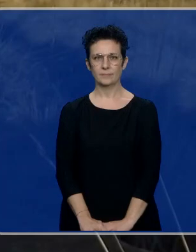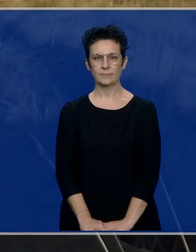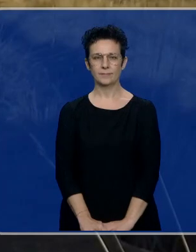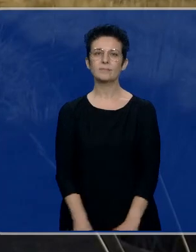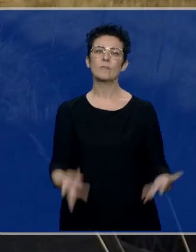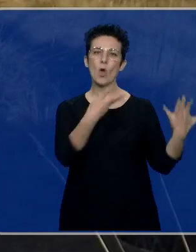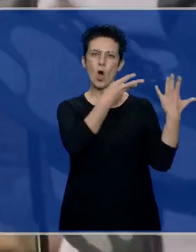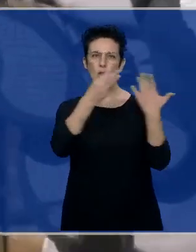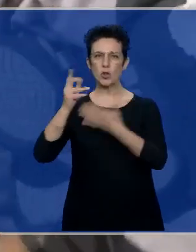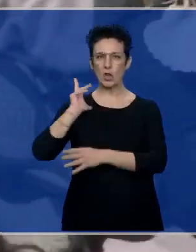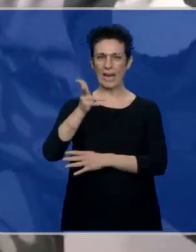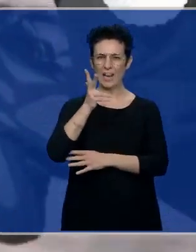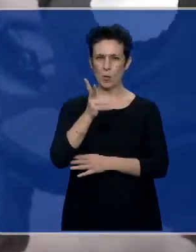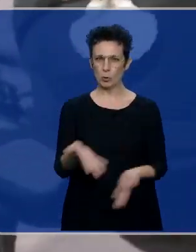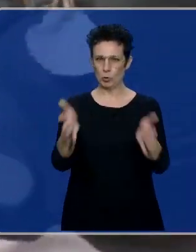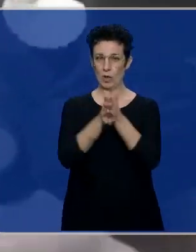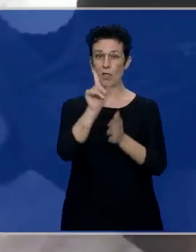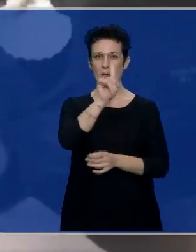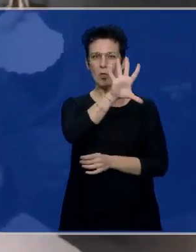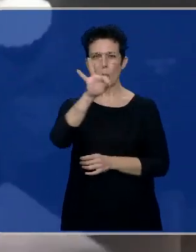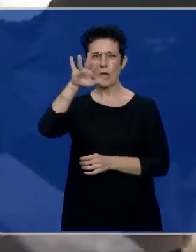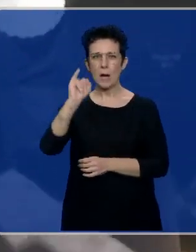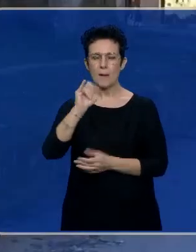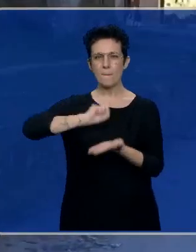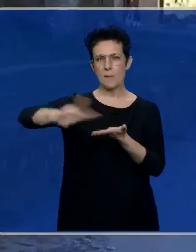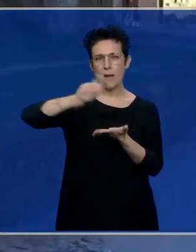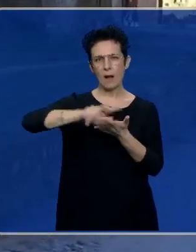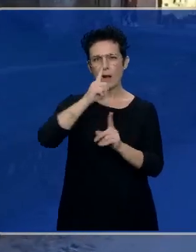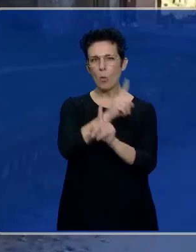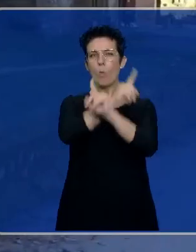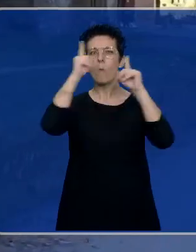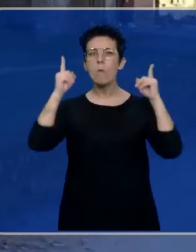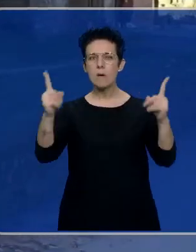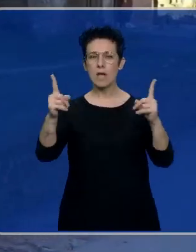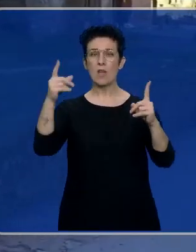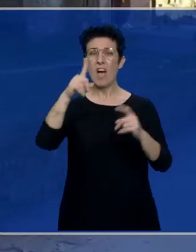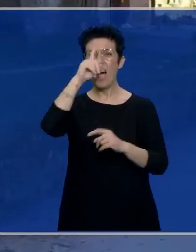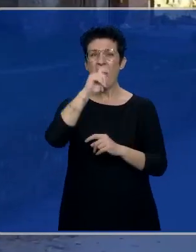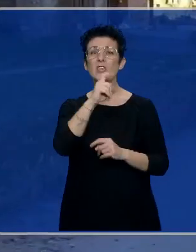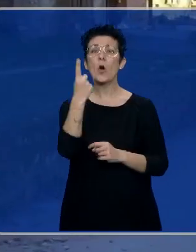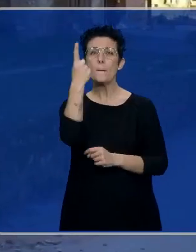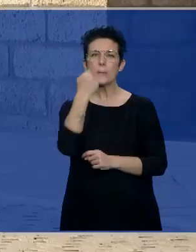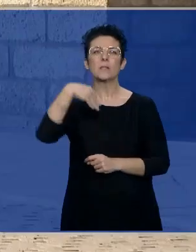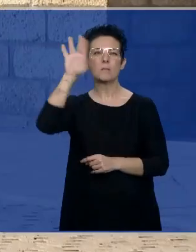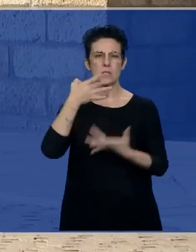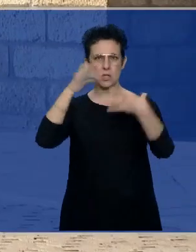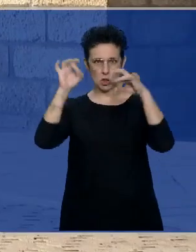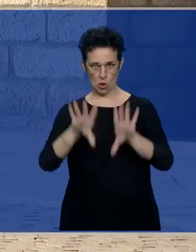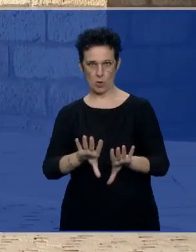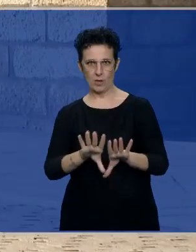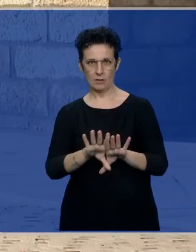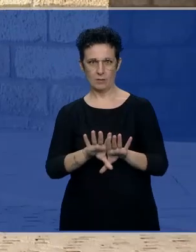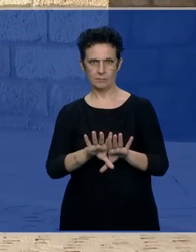800 kilómetros 150.000 peregrinos al año más de 10 siglos de historia. El Camino de Santiago